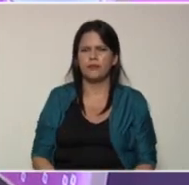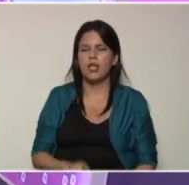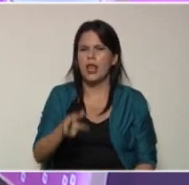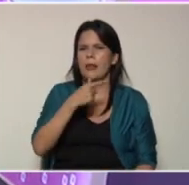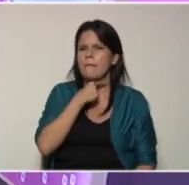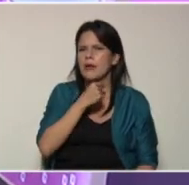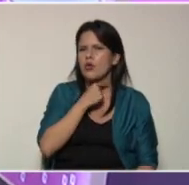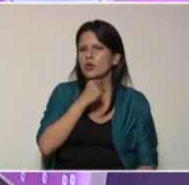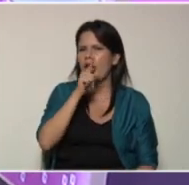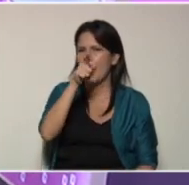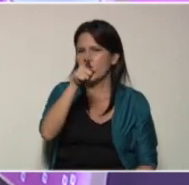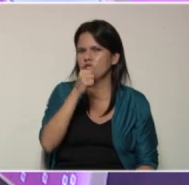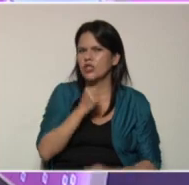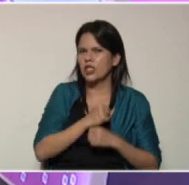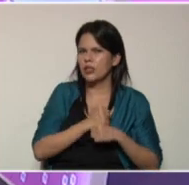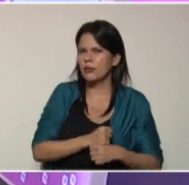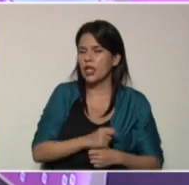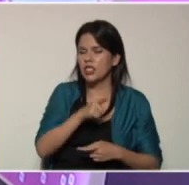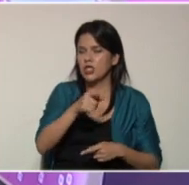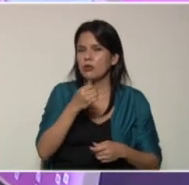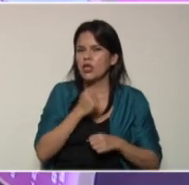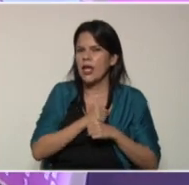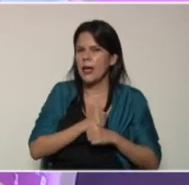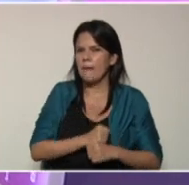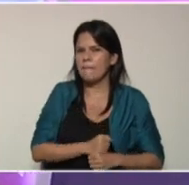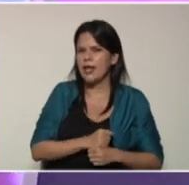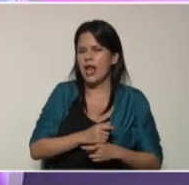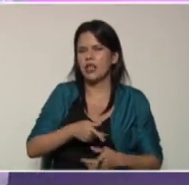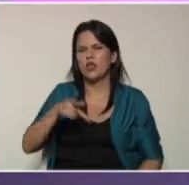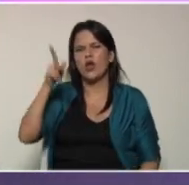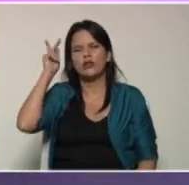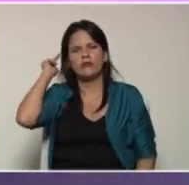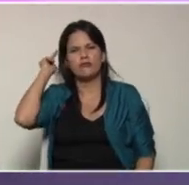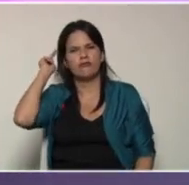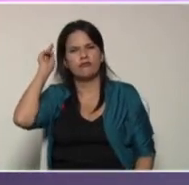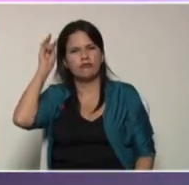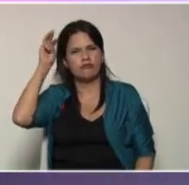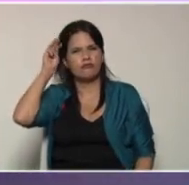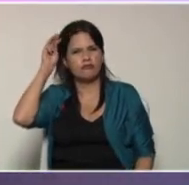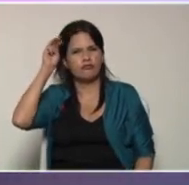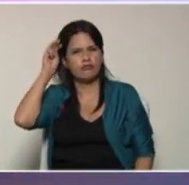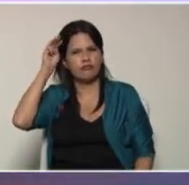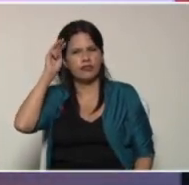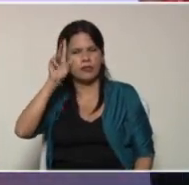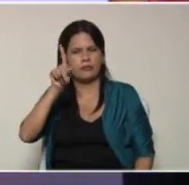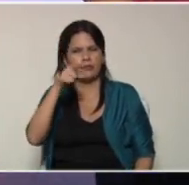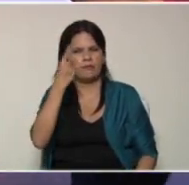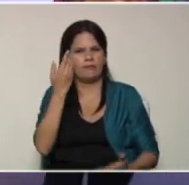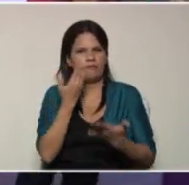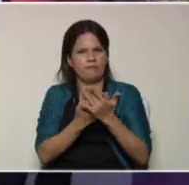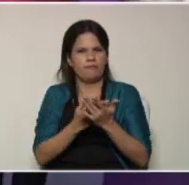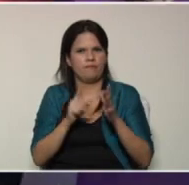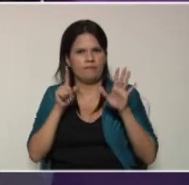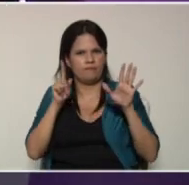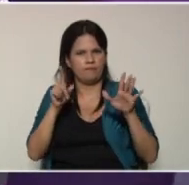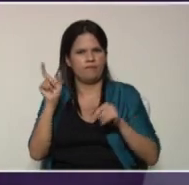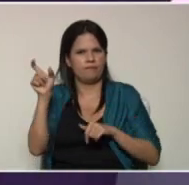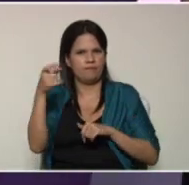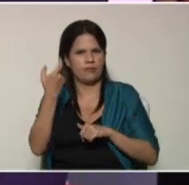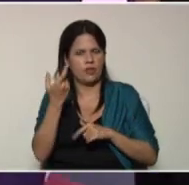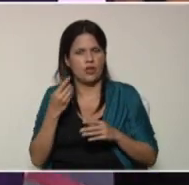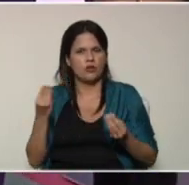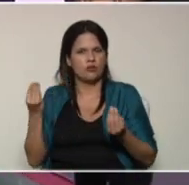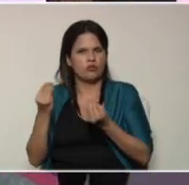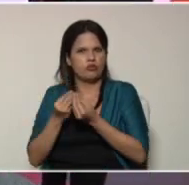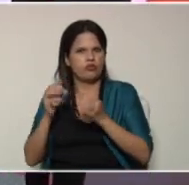está esperando, así como nos están esperando la profesora Jenny Martínez y Heiler Lara. Así que acompáñenme al set principal de cada familia